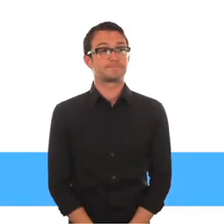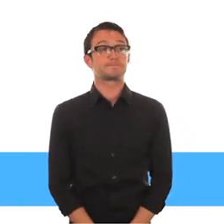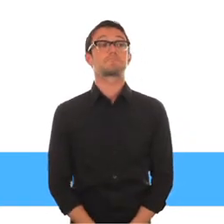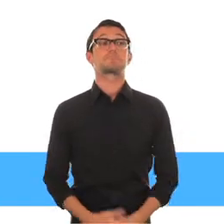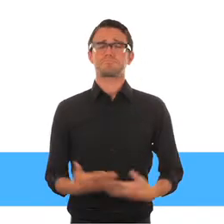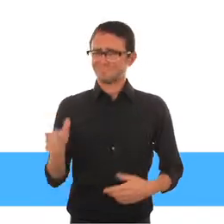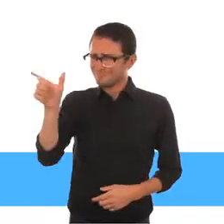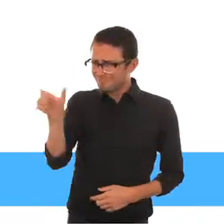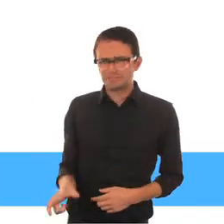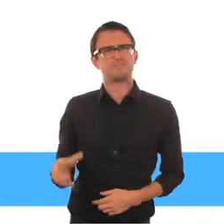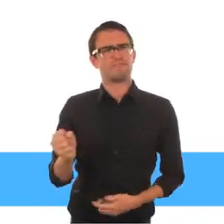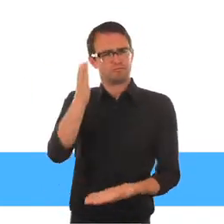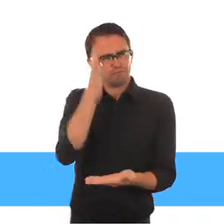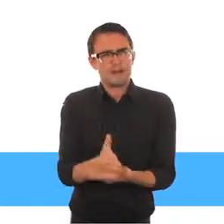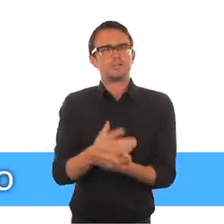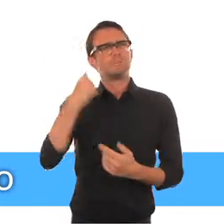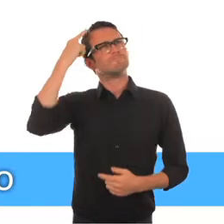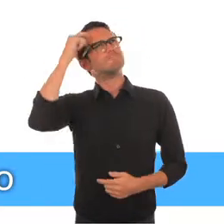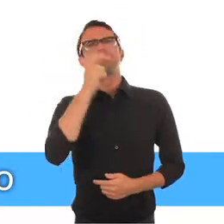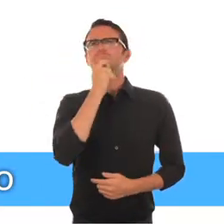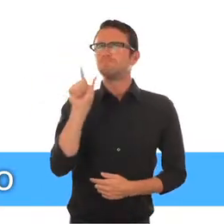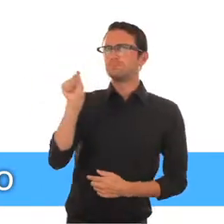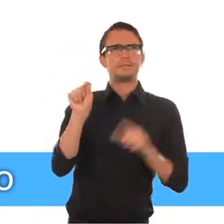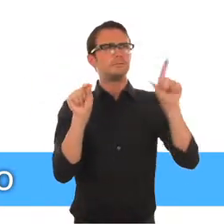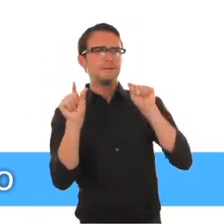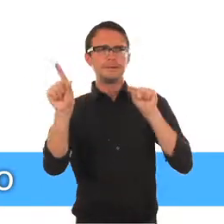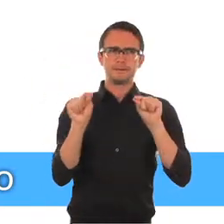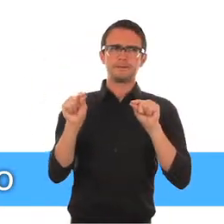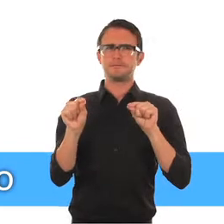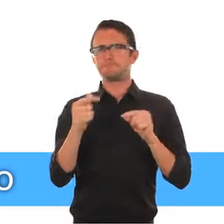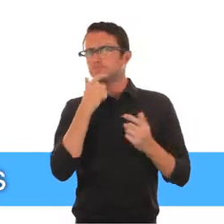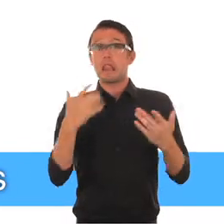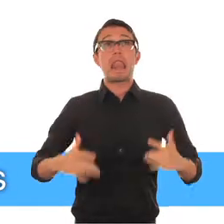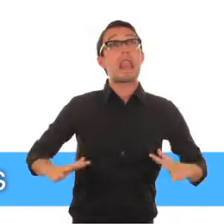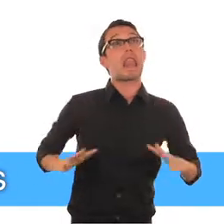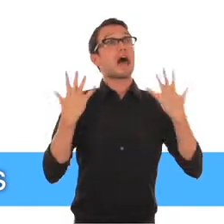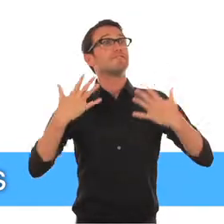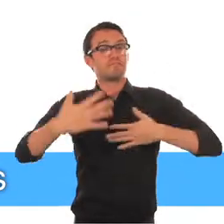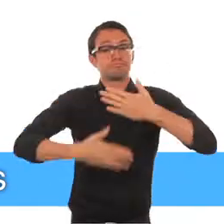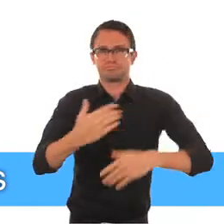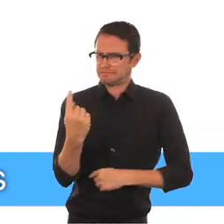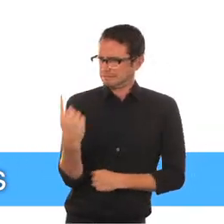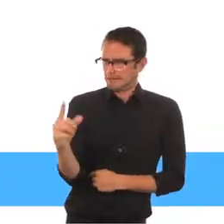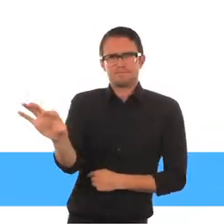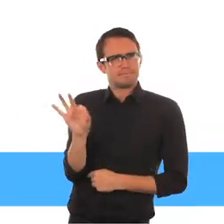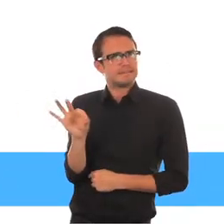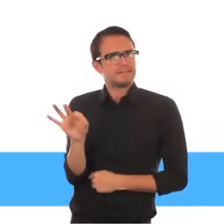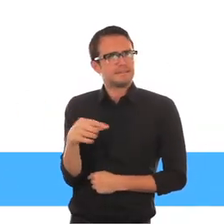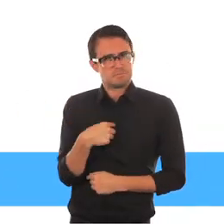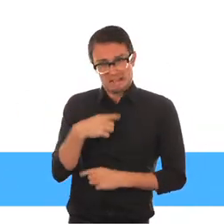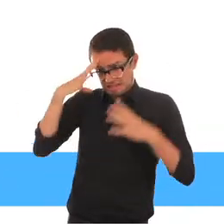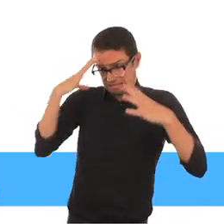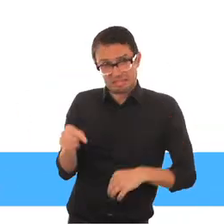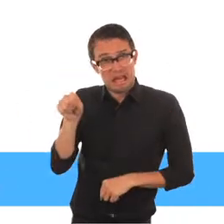decisiones. Cuando las personas tienen una movilidad limitada, puede parecer más fácil o más rápido que otras decidan por ella o hagan las cosas por